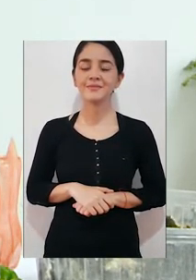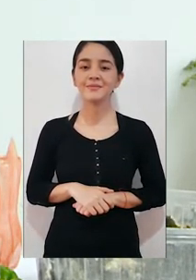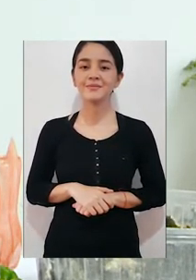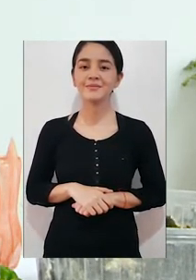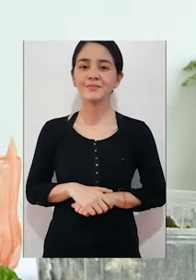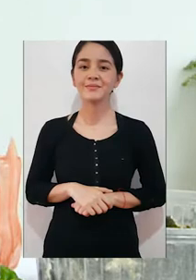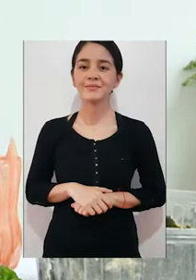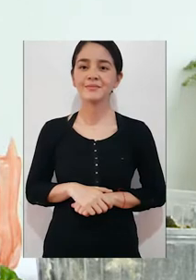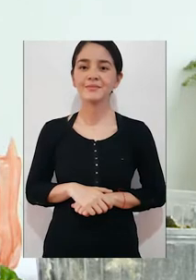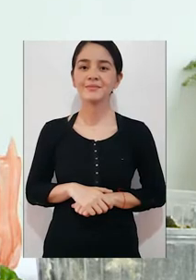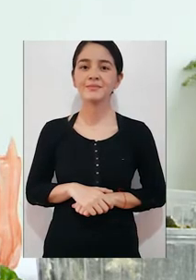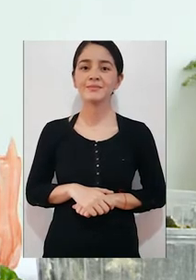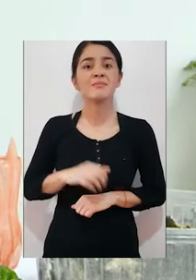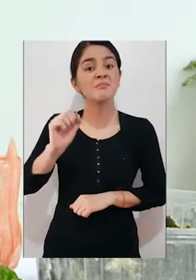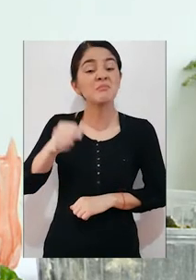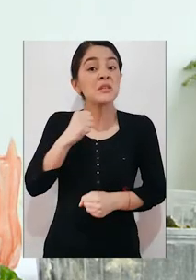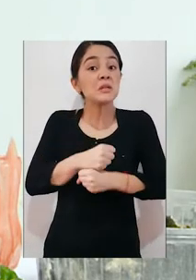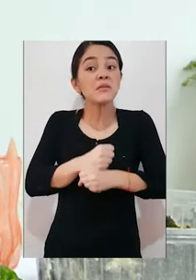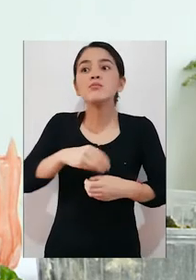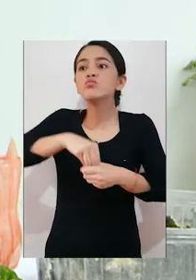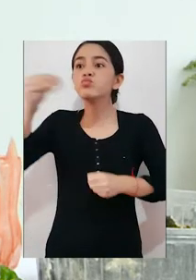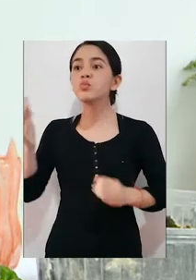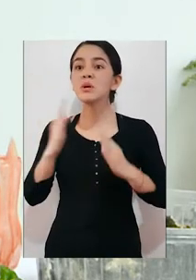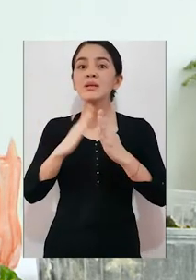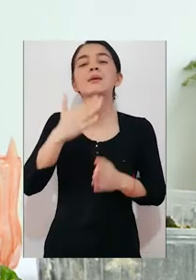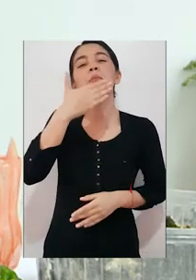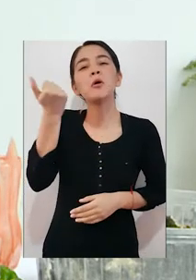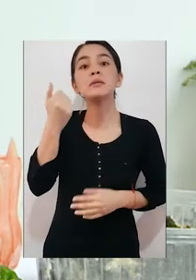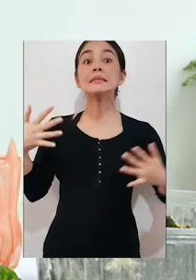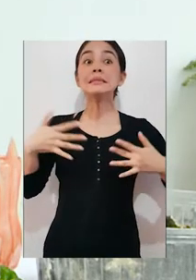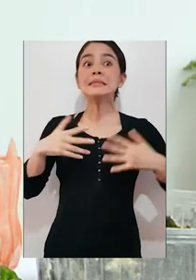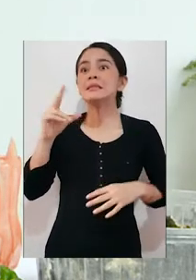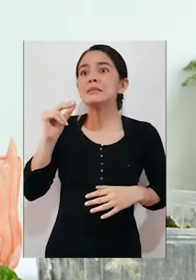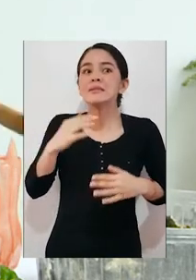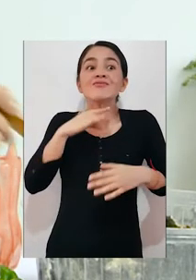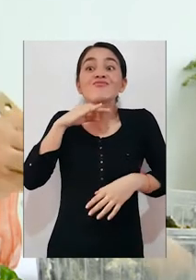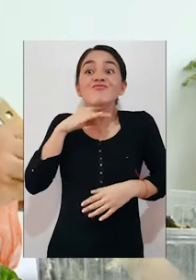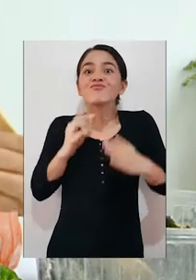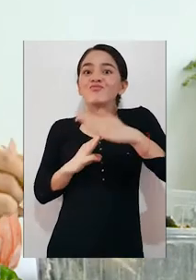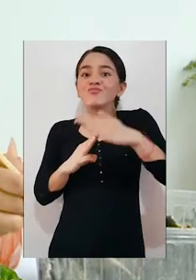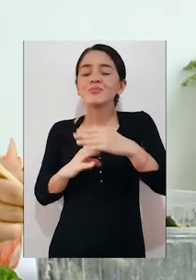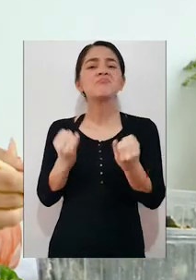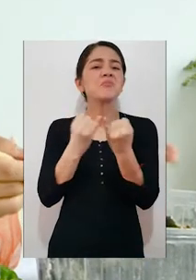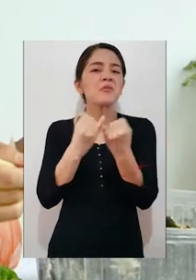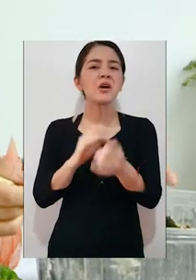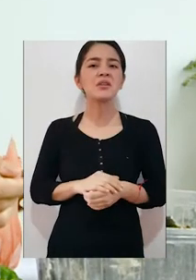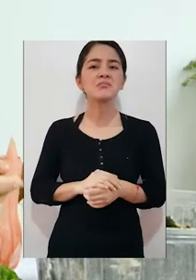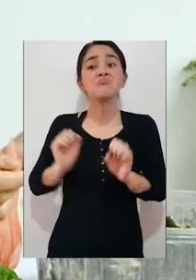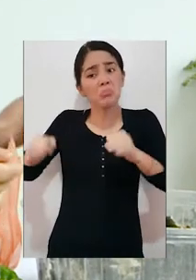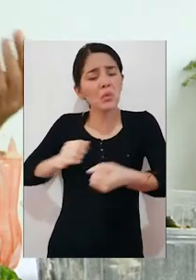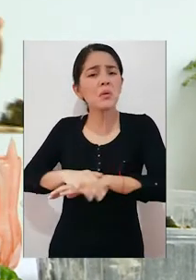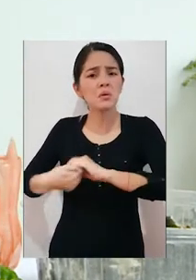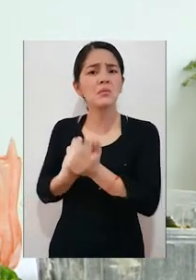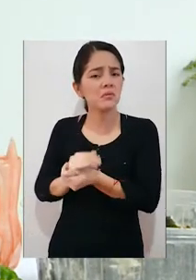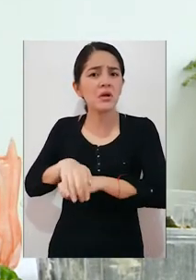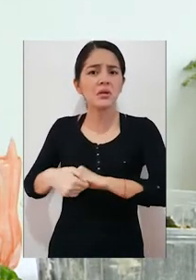si trabaja en parte exterior de su casa mucho mejor así no tienen miedo de ensuciar la mesa igual nos podemos lavar las